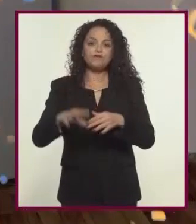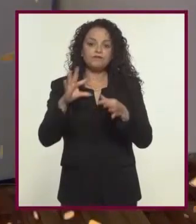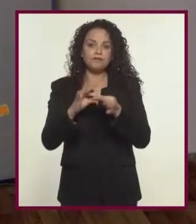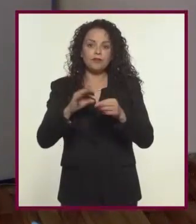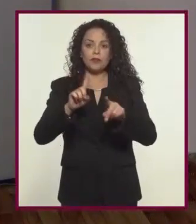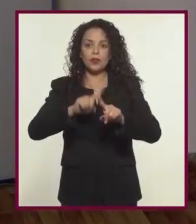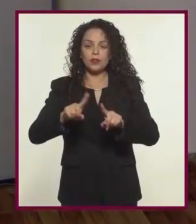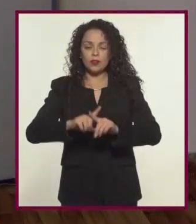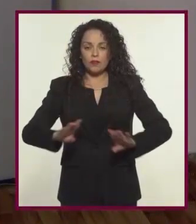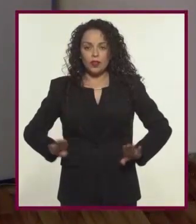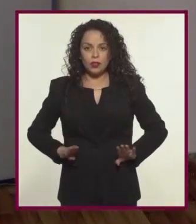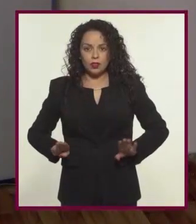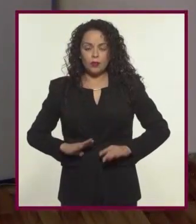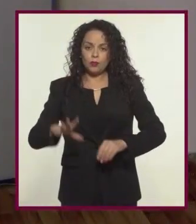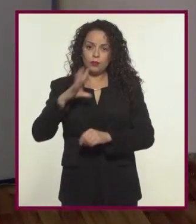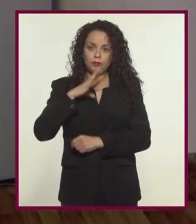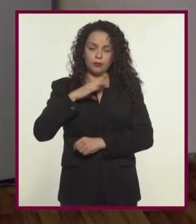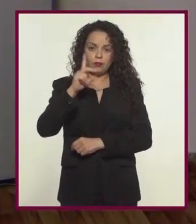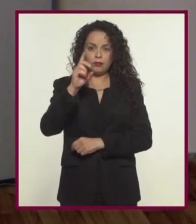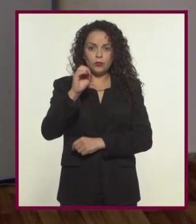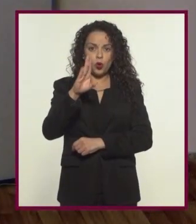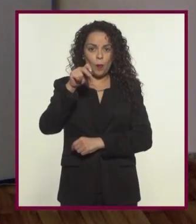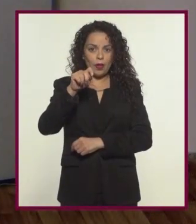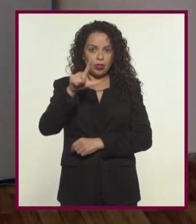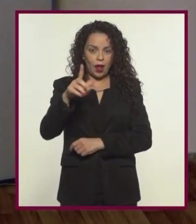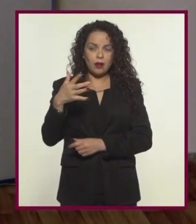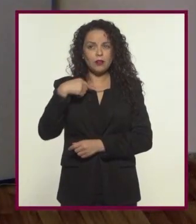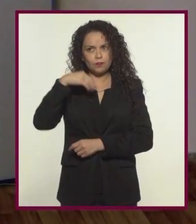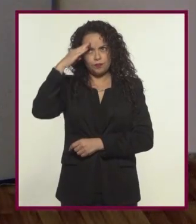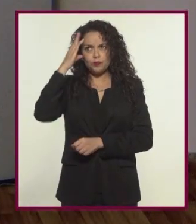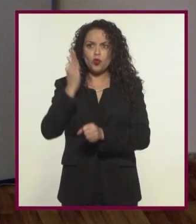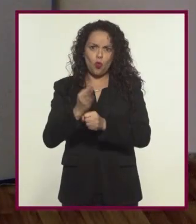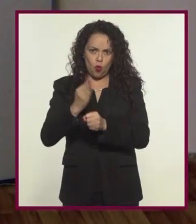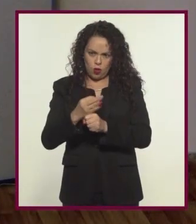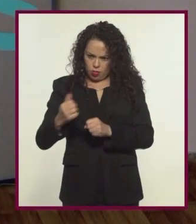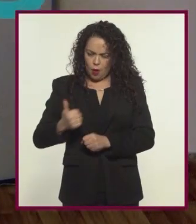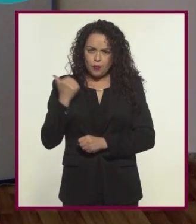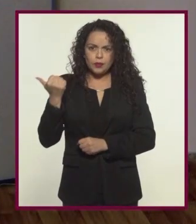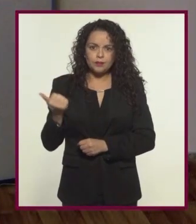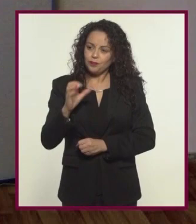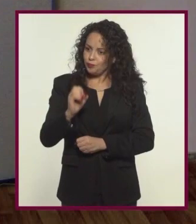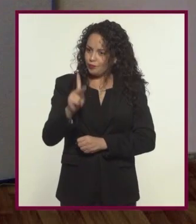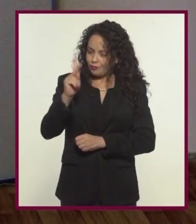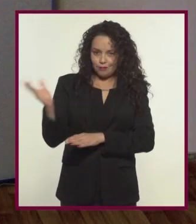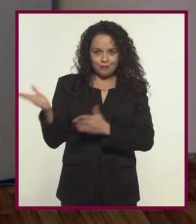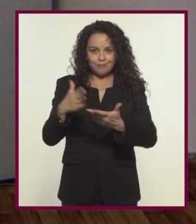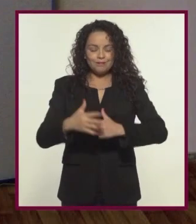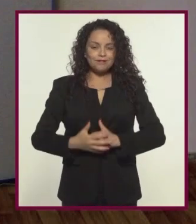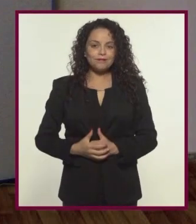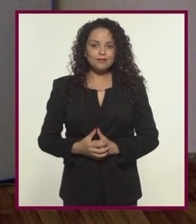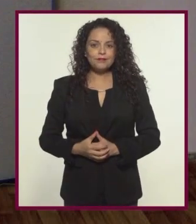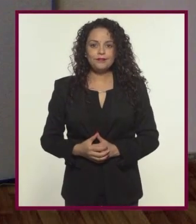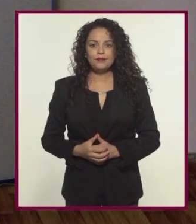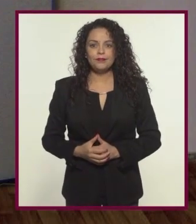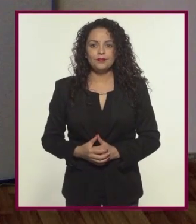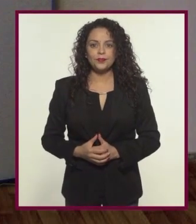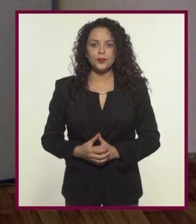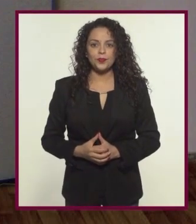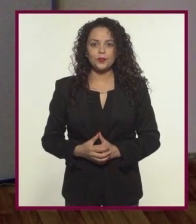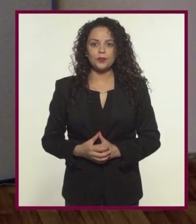poco más sobre los diferentes tipos de documental que existen. Pues yo diría que ahora es cuando. ¡Ah, pues vamos! Pues venga.